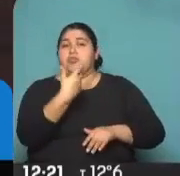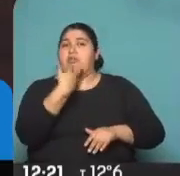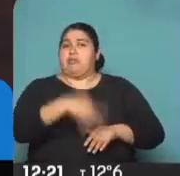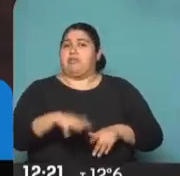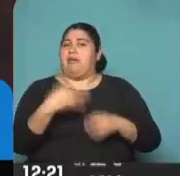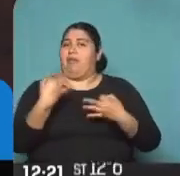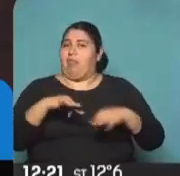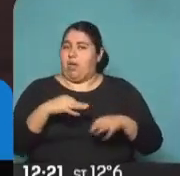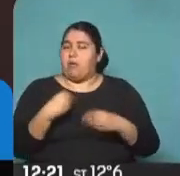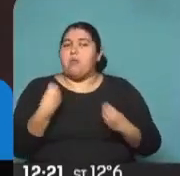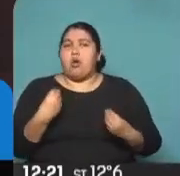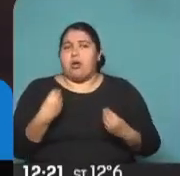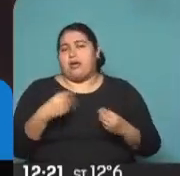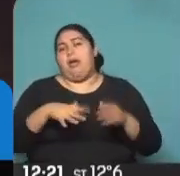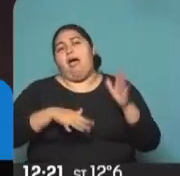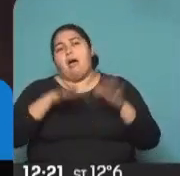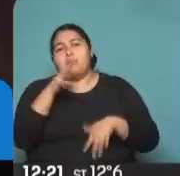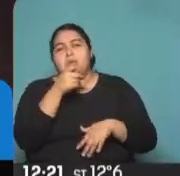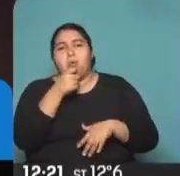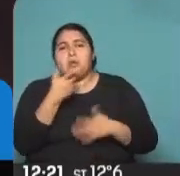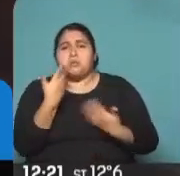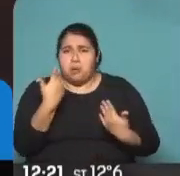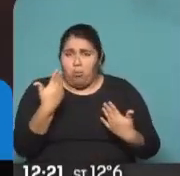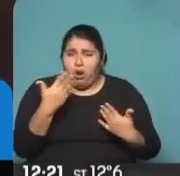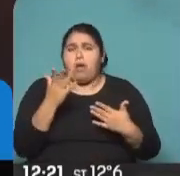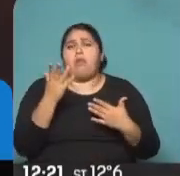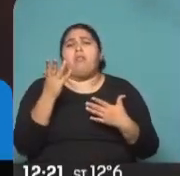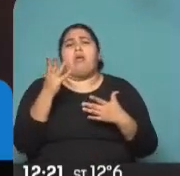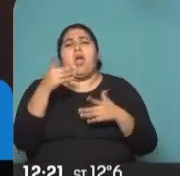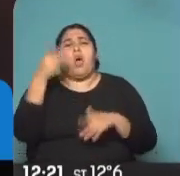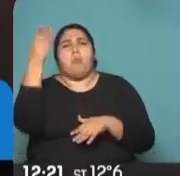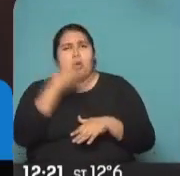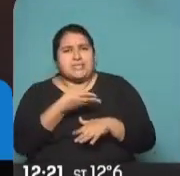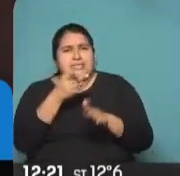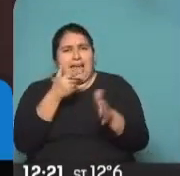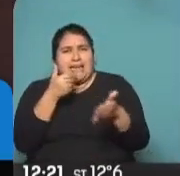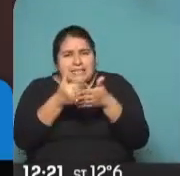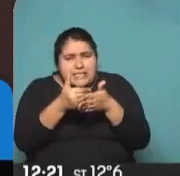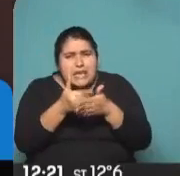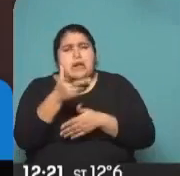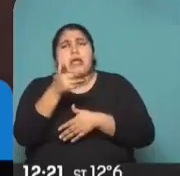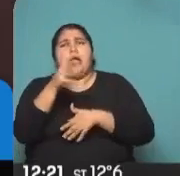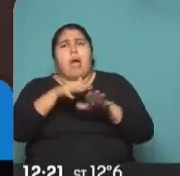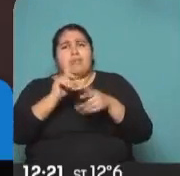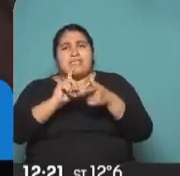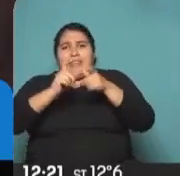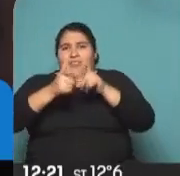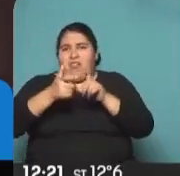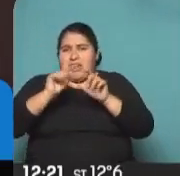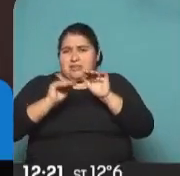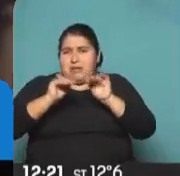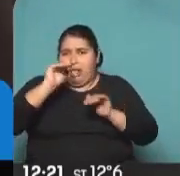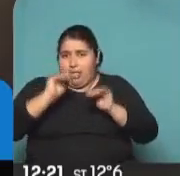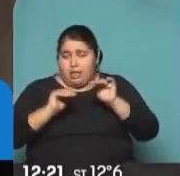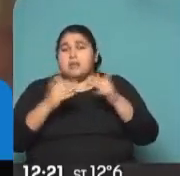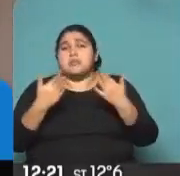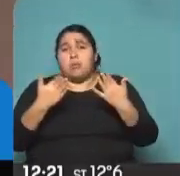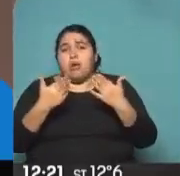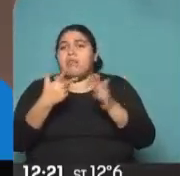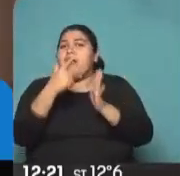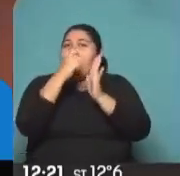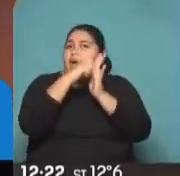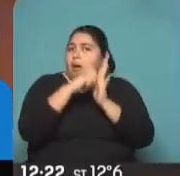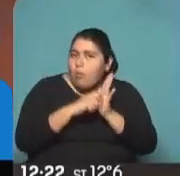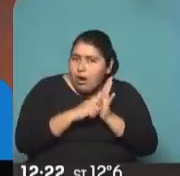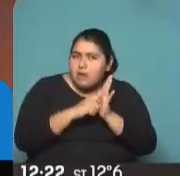más allá de que a veces se puede acercar más a los porcentajes, puede haber más diferencias, las encuestas son un insumo para